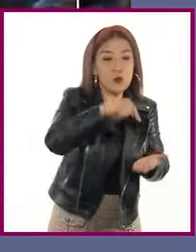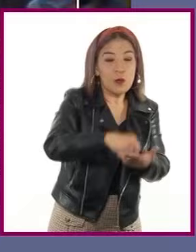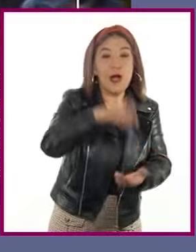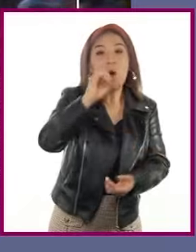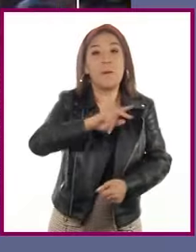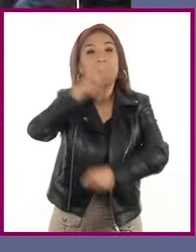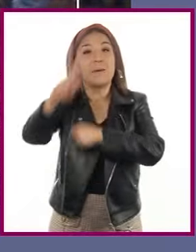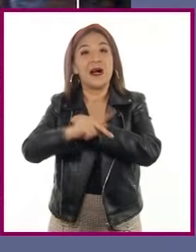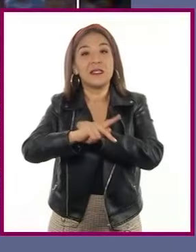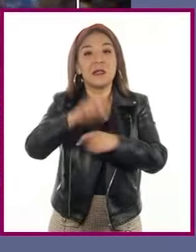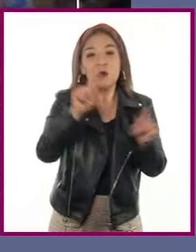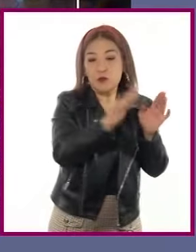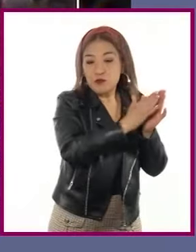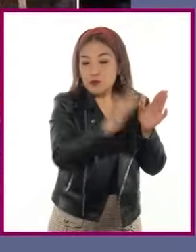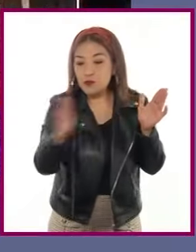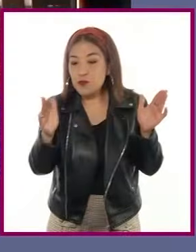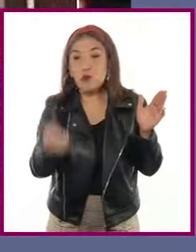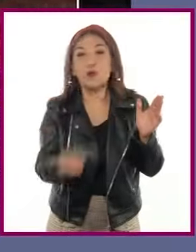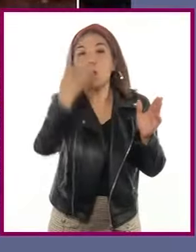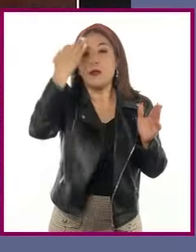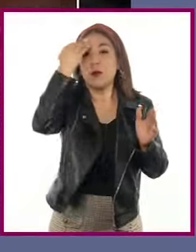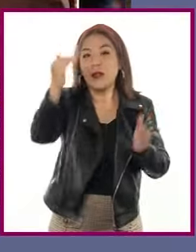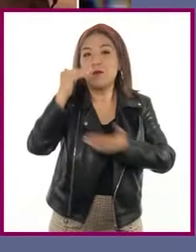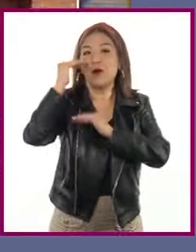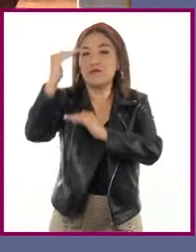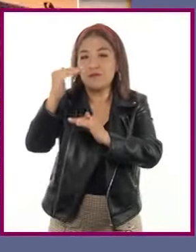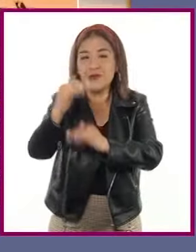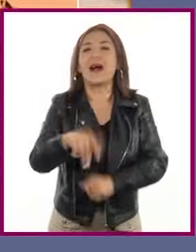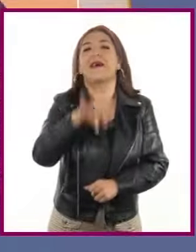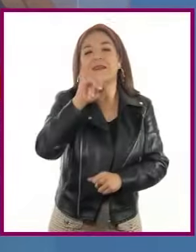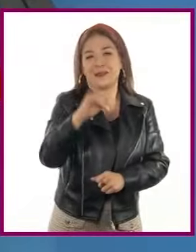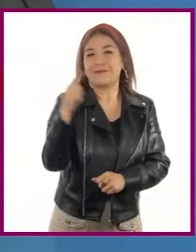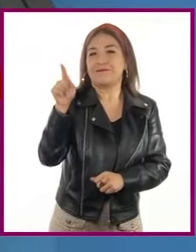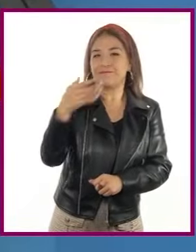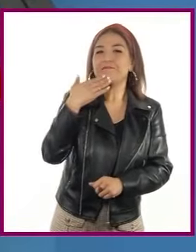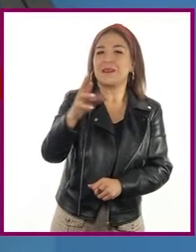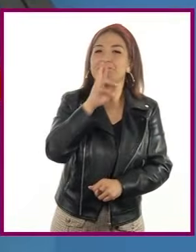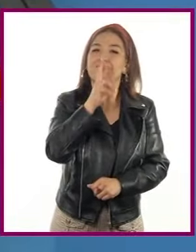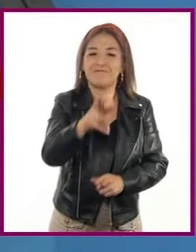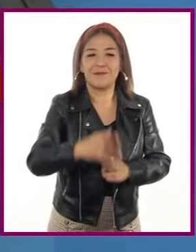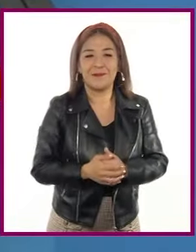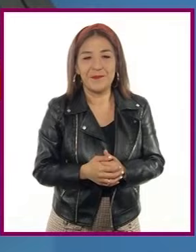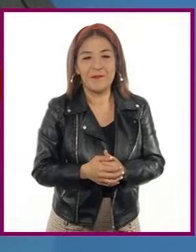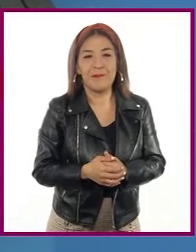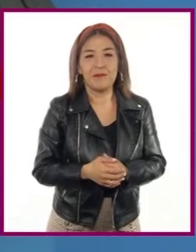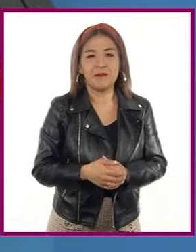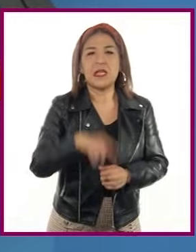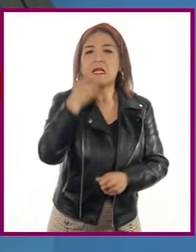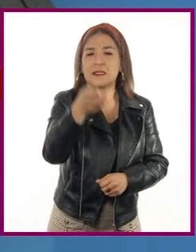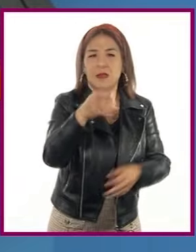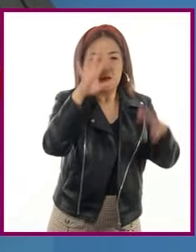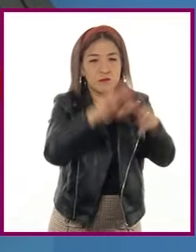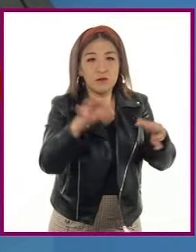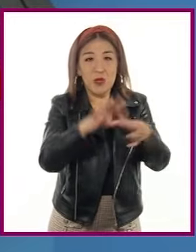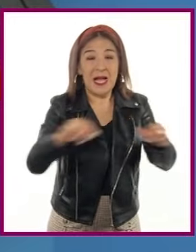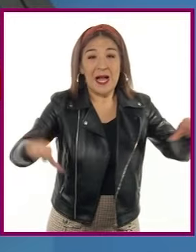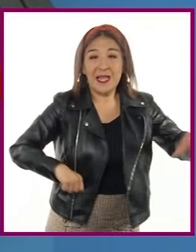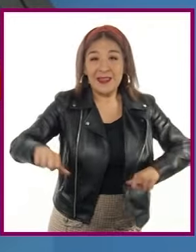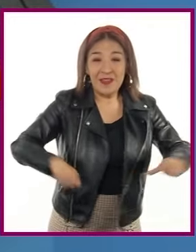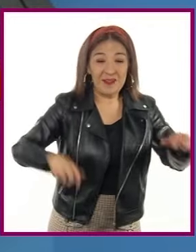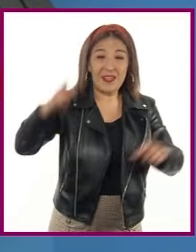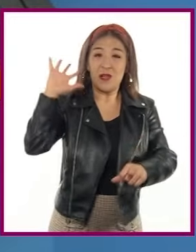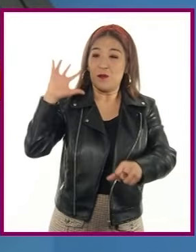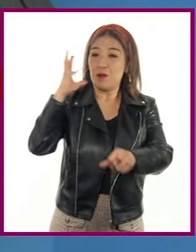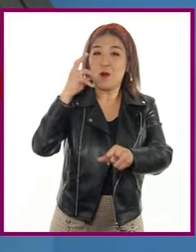en un periodo de tiempo determinado. Bien, Nadia. Te platico que toda la dinámica de la población que hemos